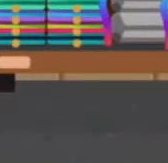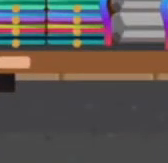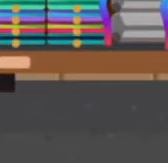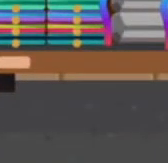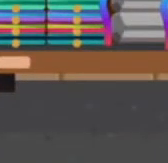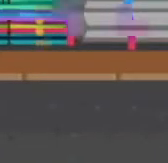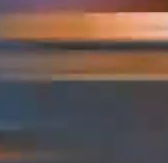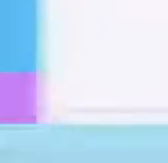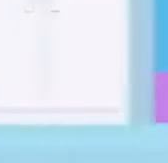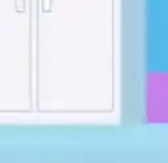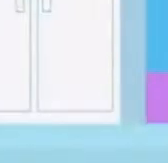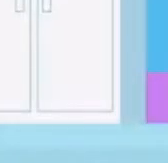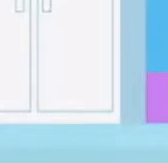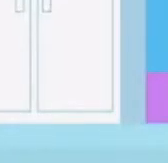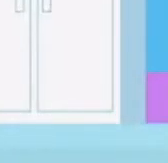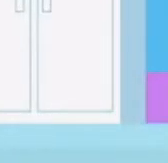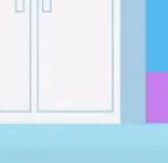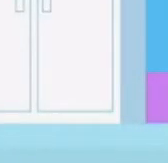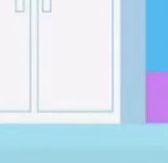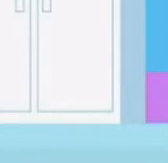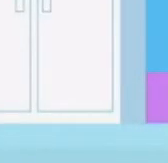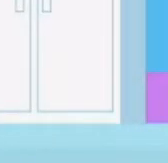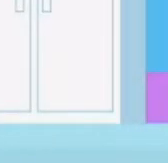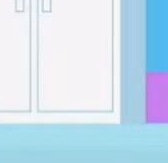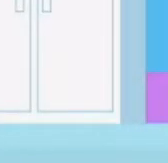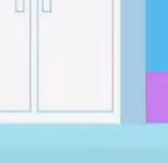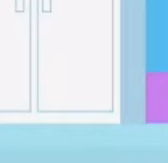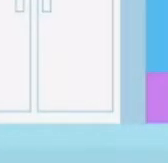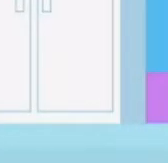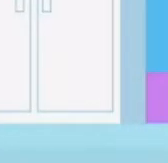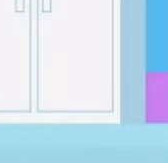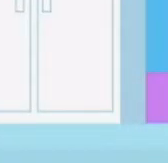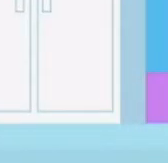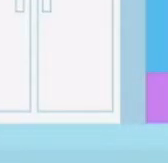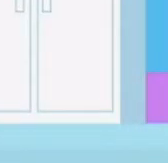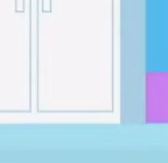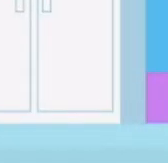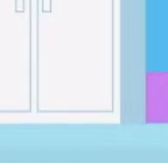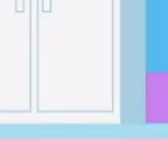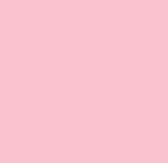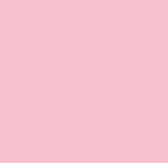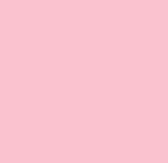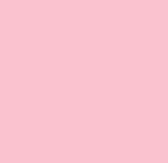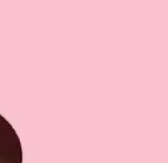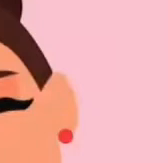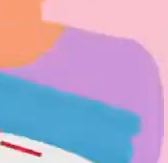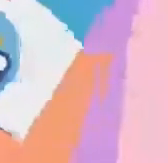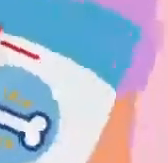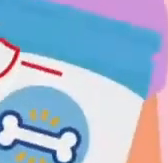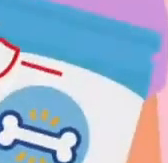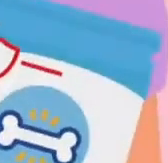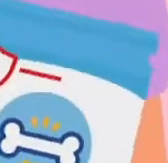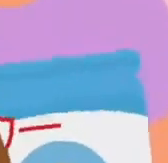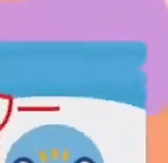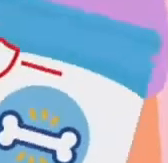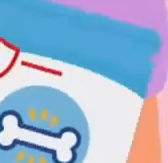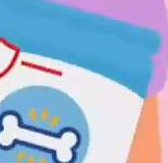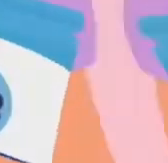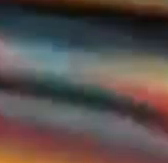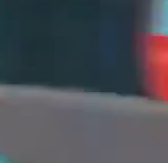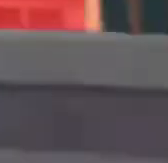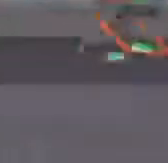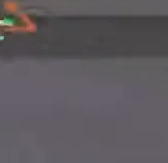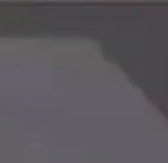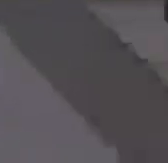salgo con algo más. Yo voy directo al veterinario y me aseguro de comprarle a mi perro el alimento que necesita. Con competencia tú